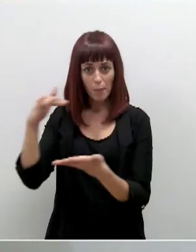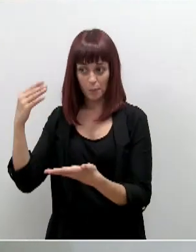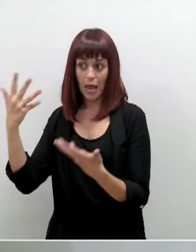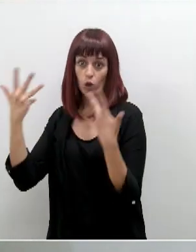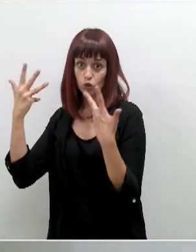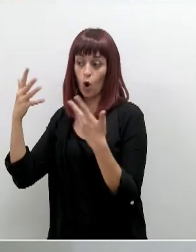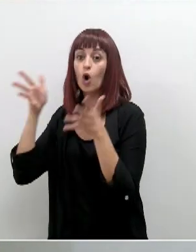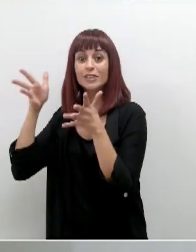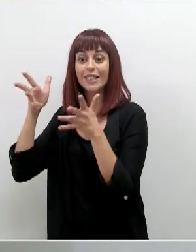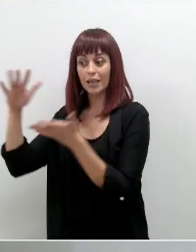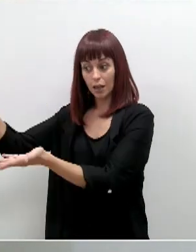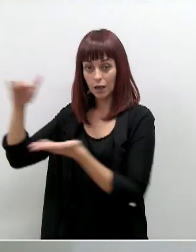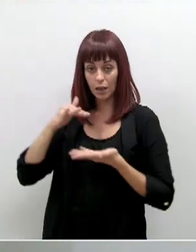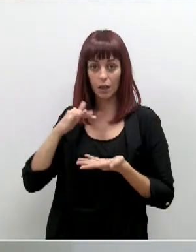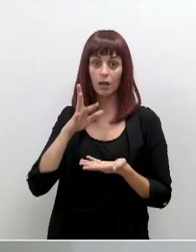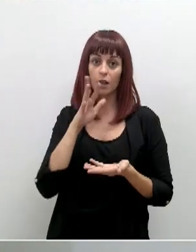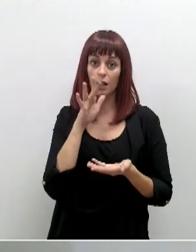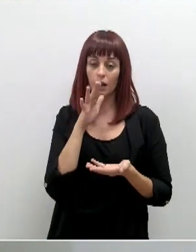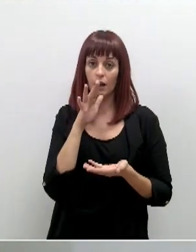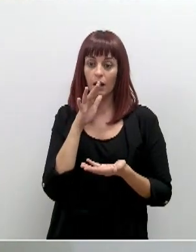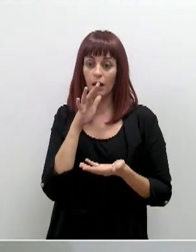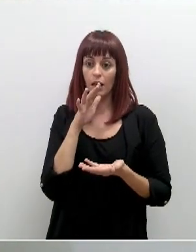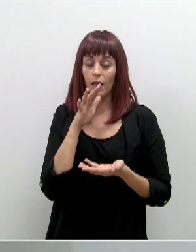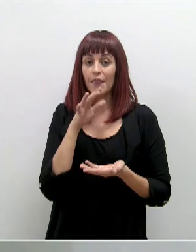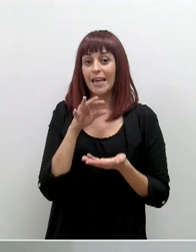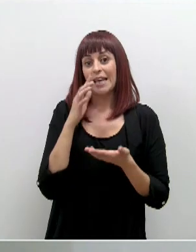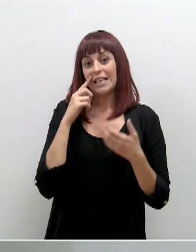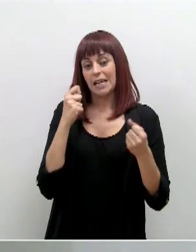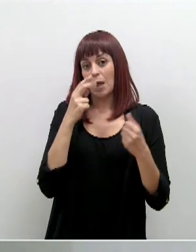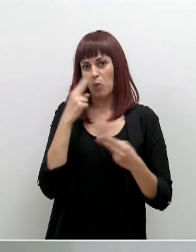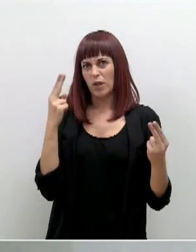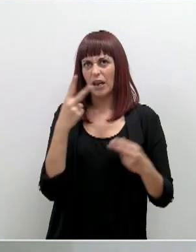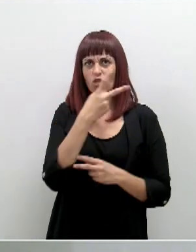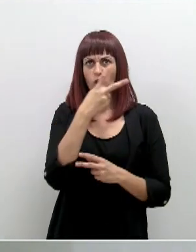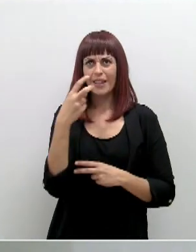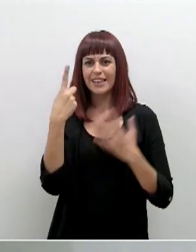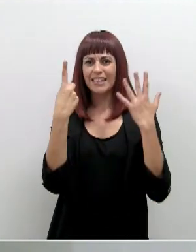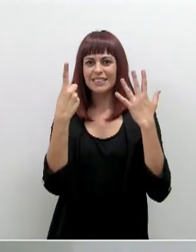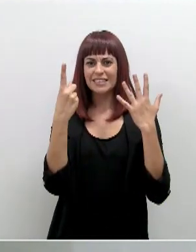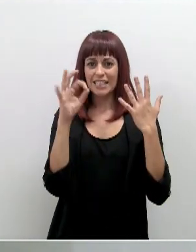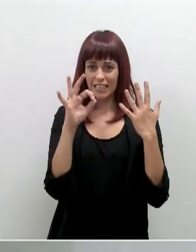consejería, que ha pedido la Consejería de Acción General del Salud de Salud Pública, que eran más de 260.000.